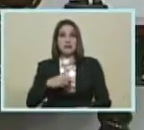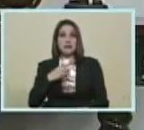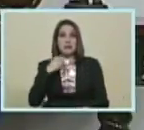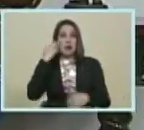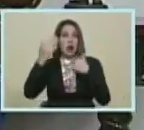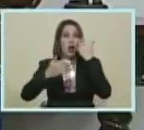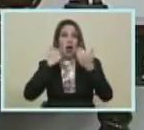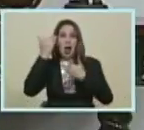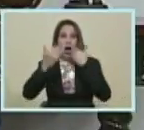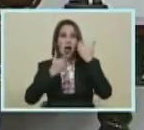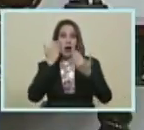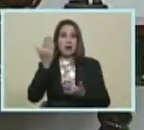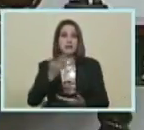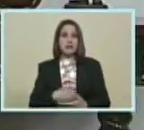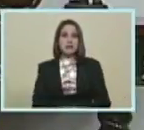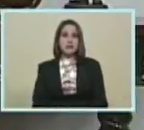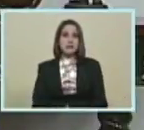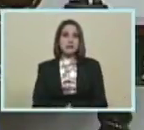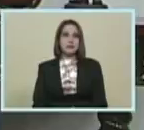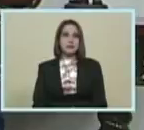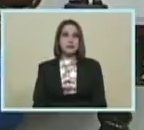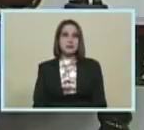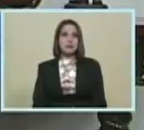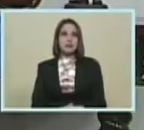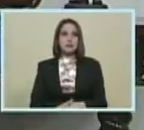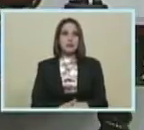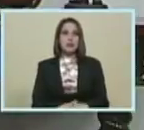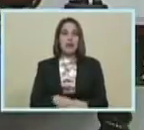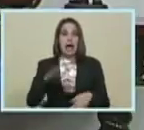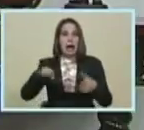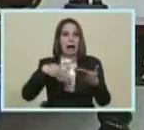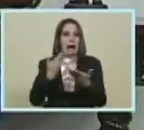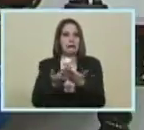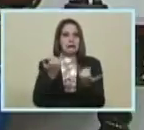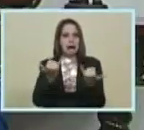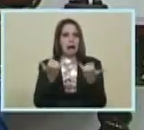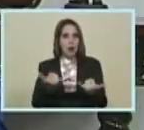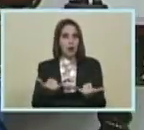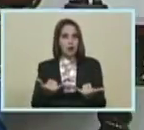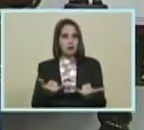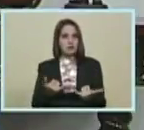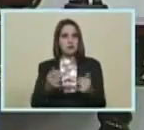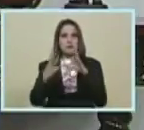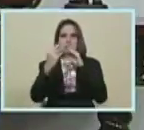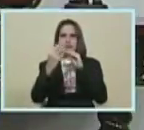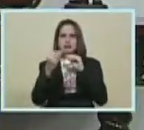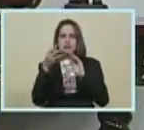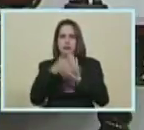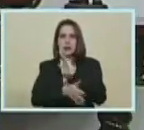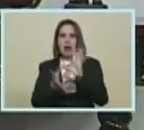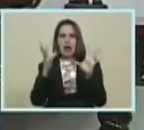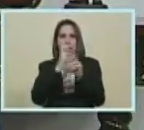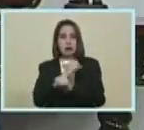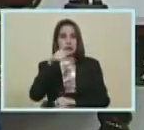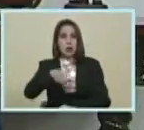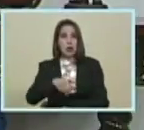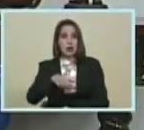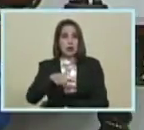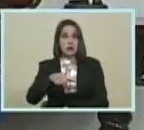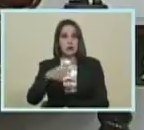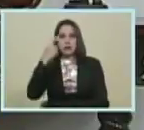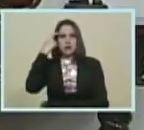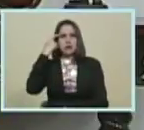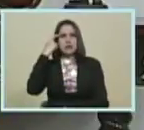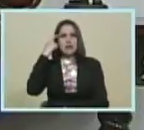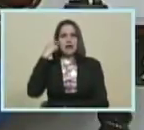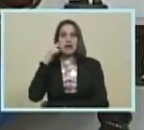madre... ...de todo hubo ahí... ...hasta esta hora... ...que estoy hablando... ...de la noche... ...de hoy... ...no